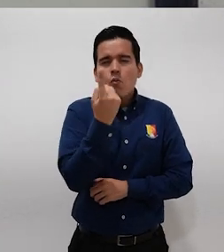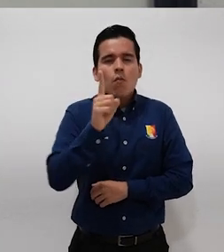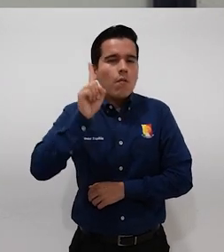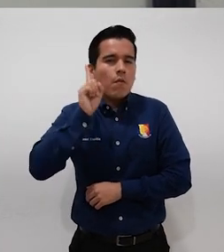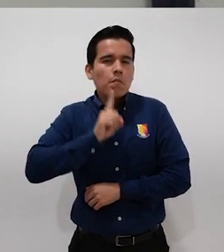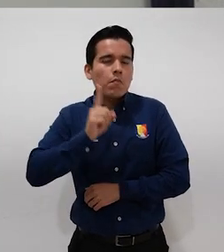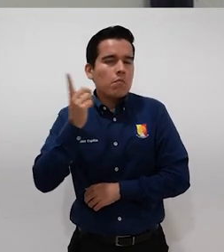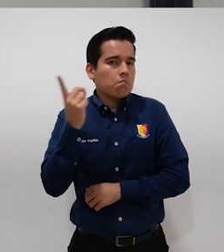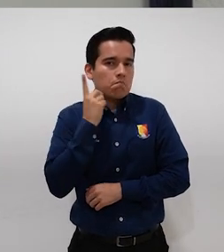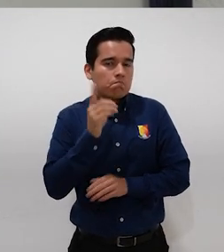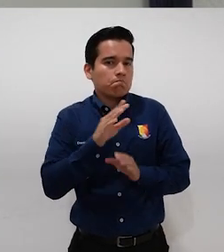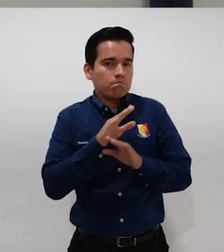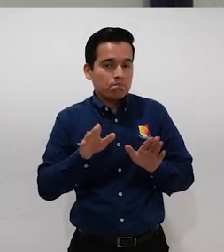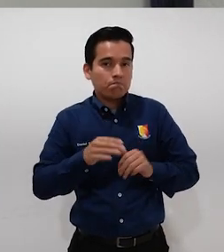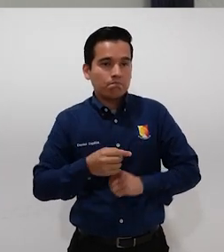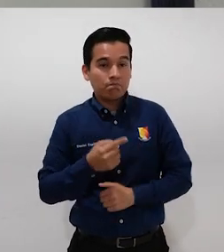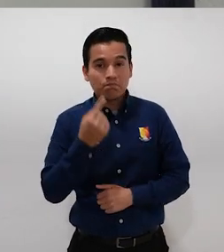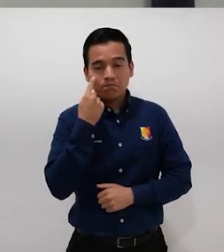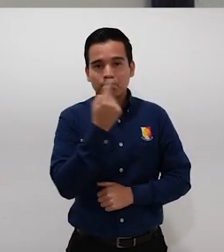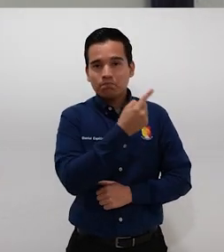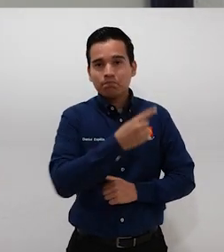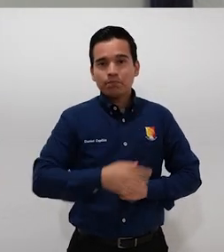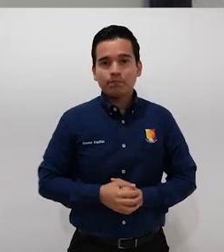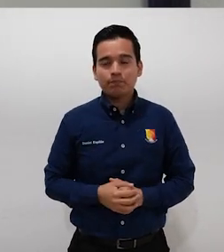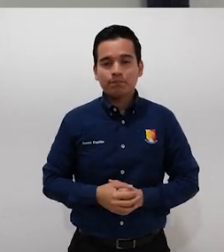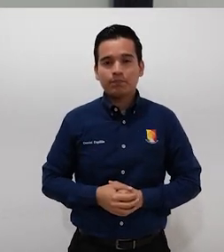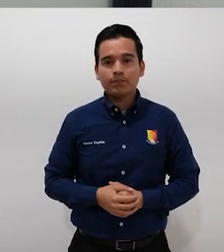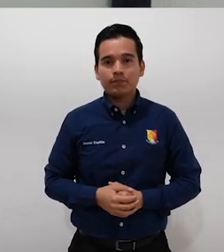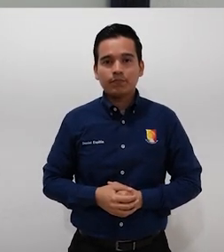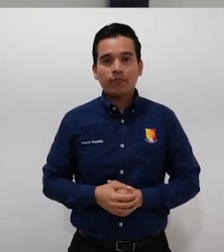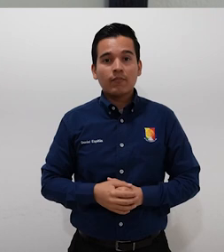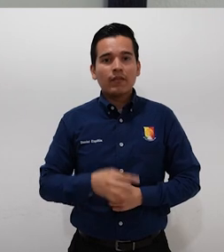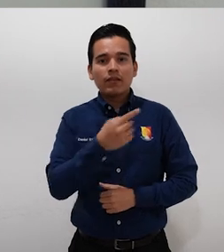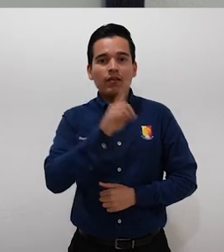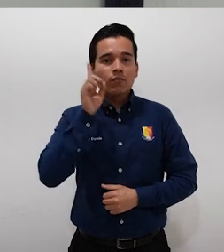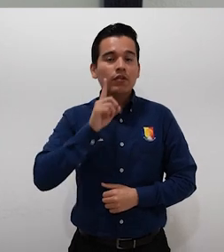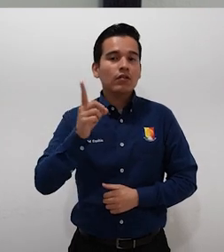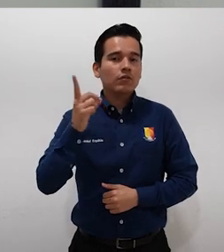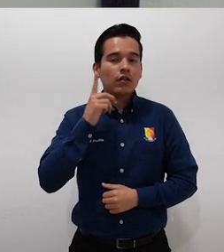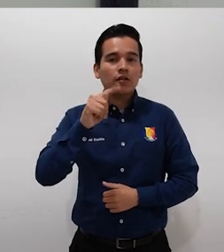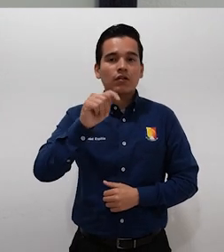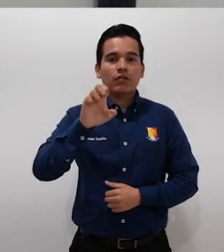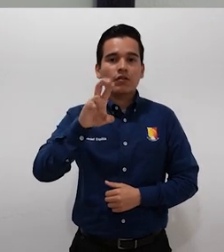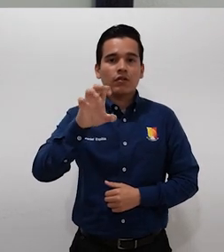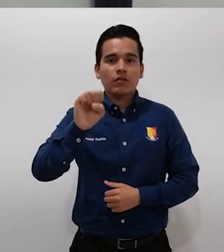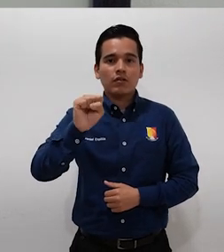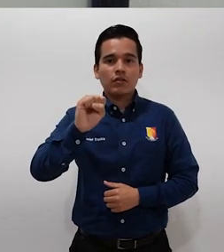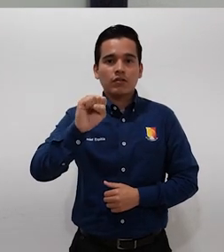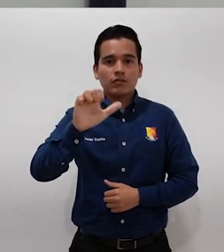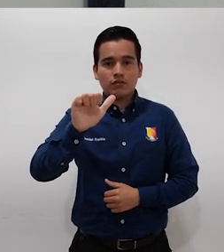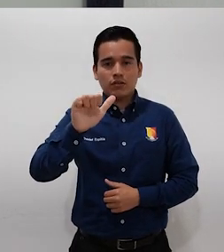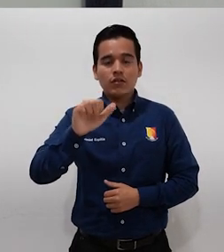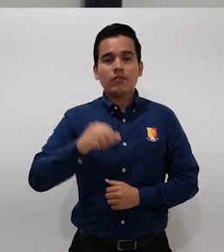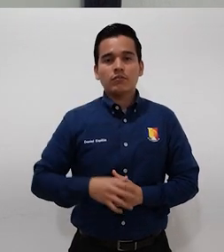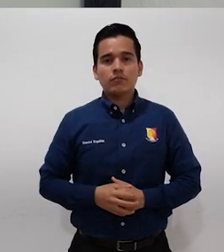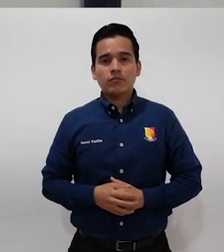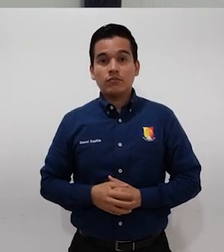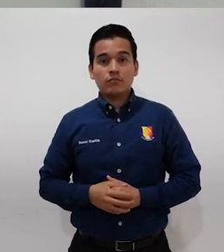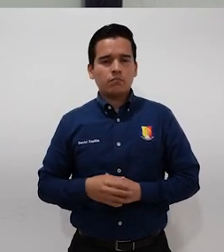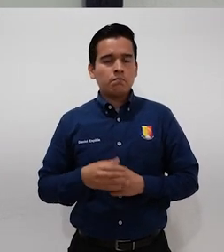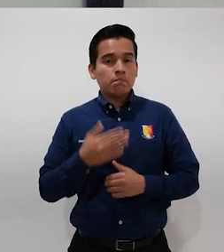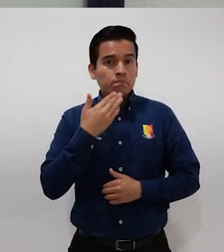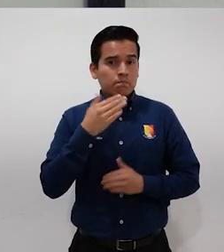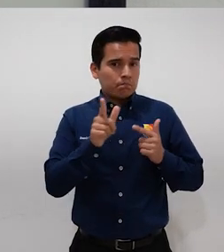la que formaba parte de esta legislatura, la diputada Teresa Delgado de Varela. Y